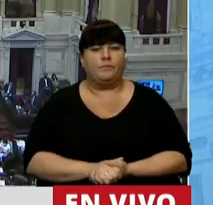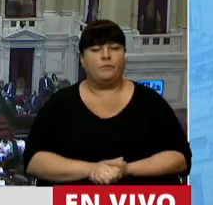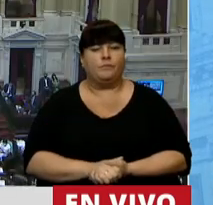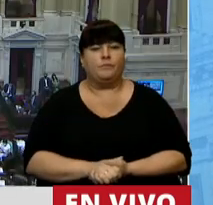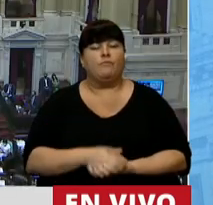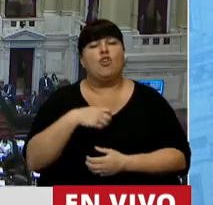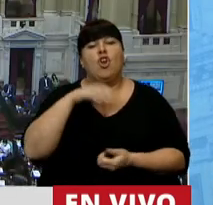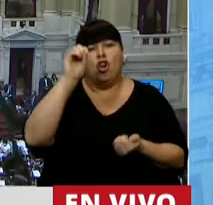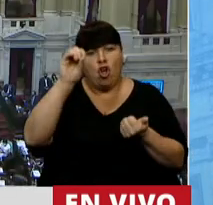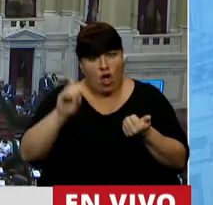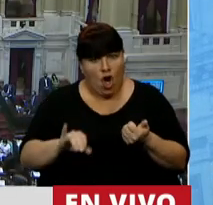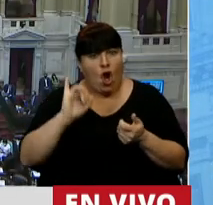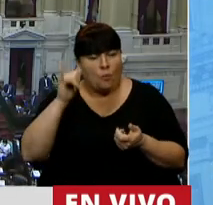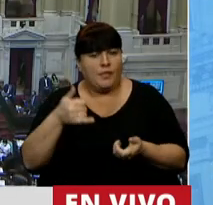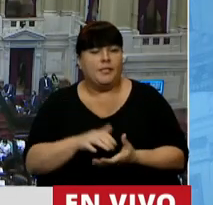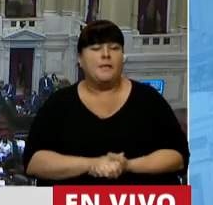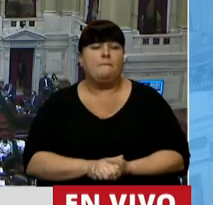Quiero nombrar, por supuesto,